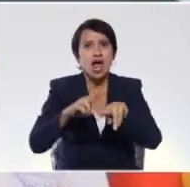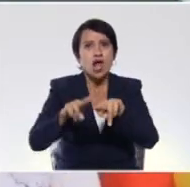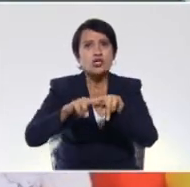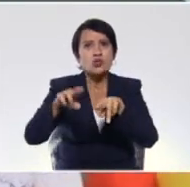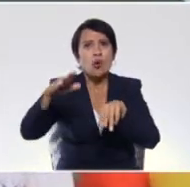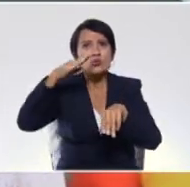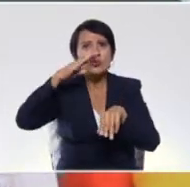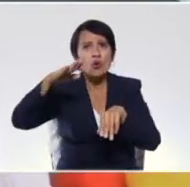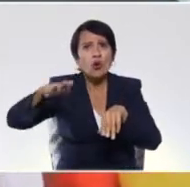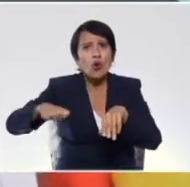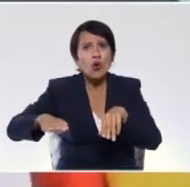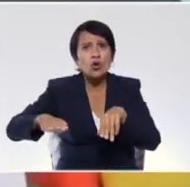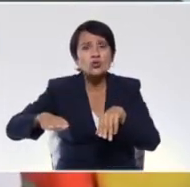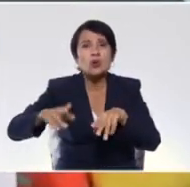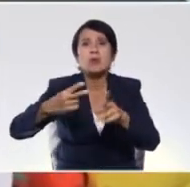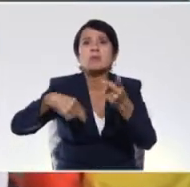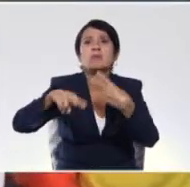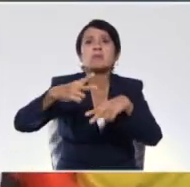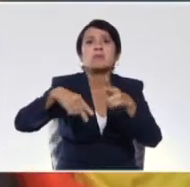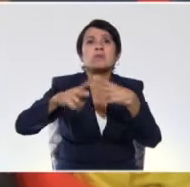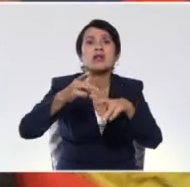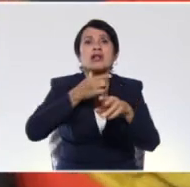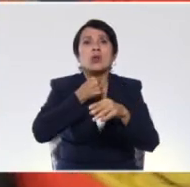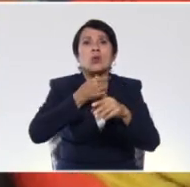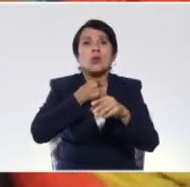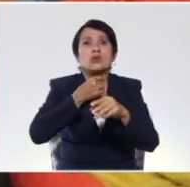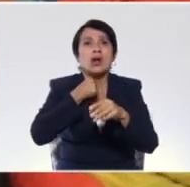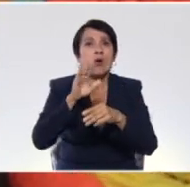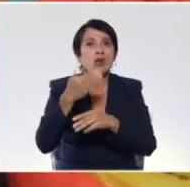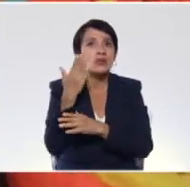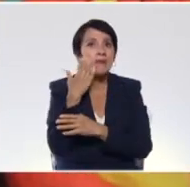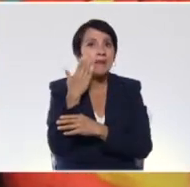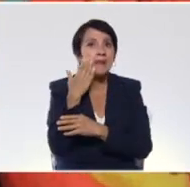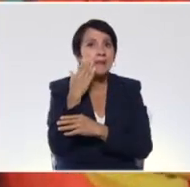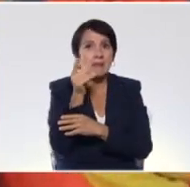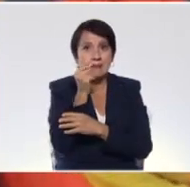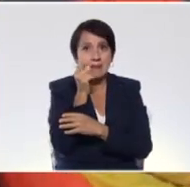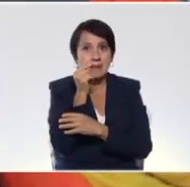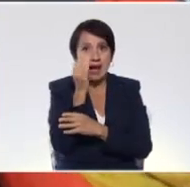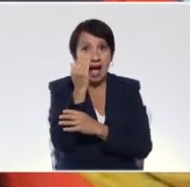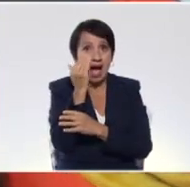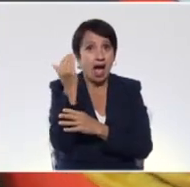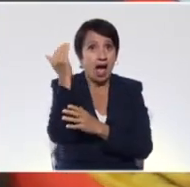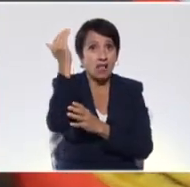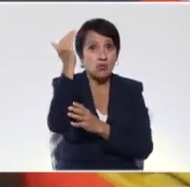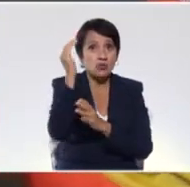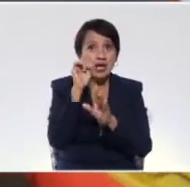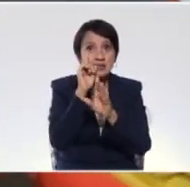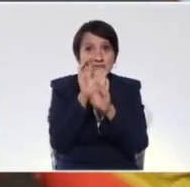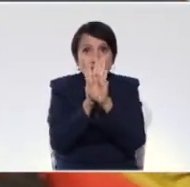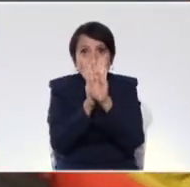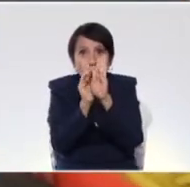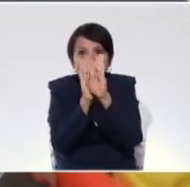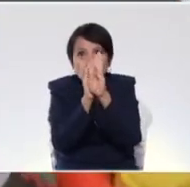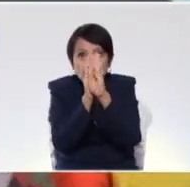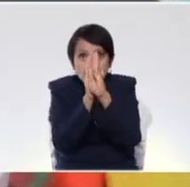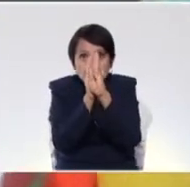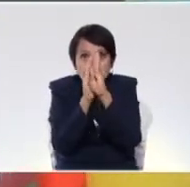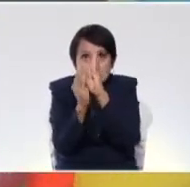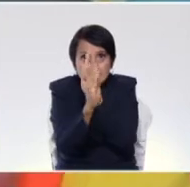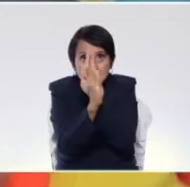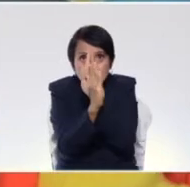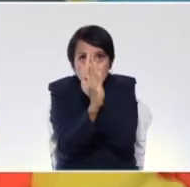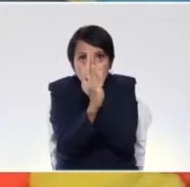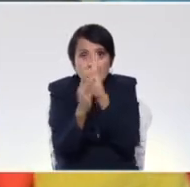niños que ya están deambulando, les encanta cuando mamá, papá o ese adulto significativo se esconde. Fíjense, si